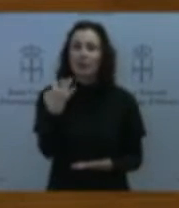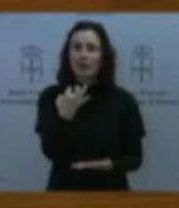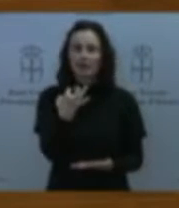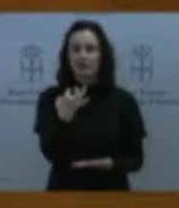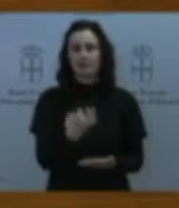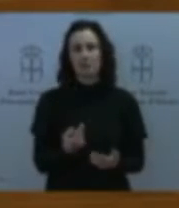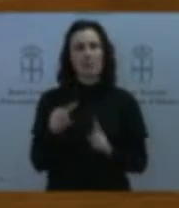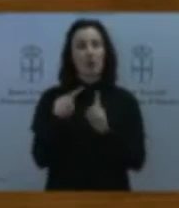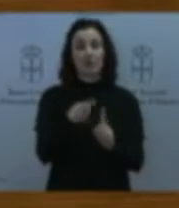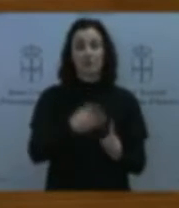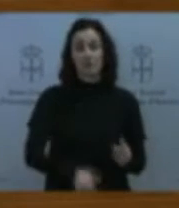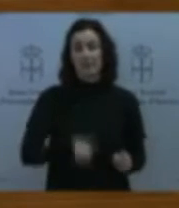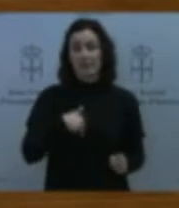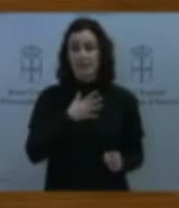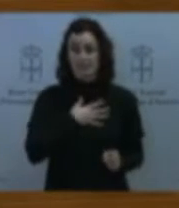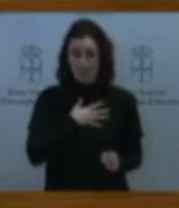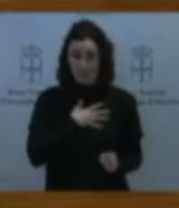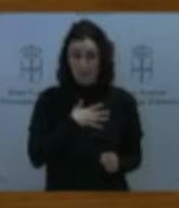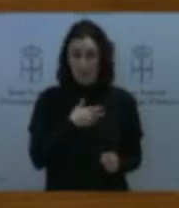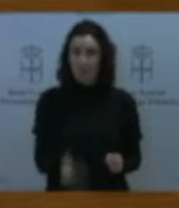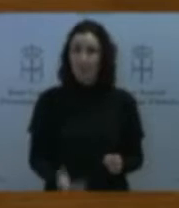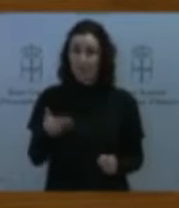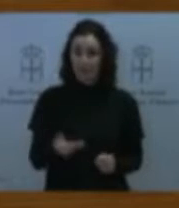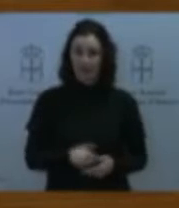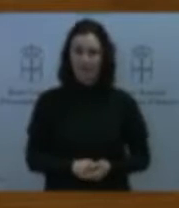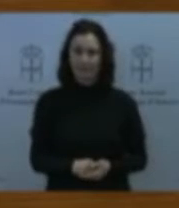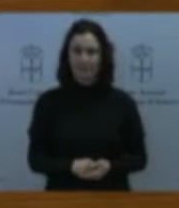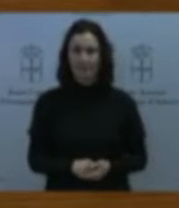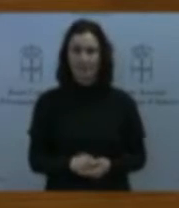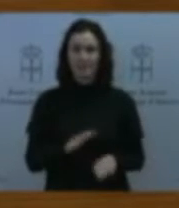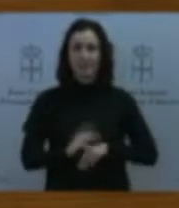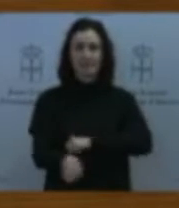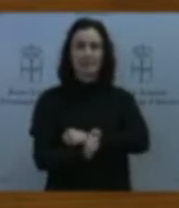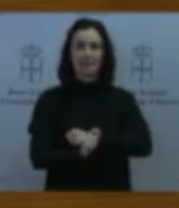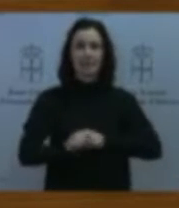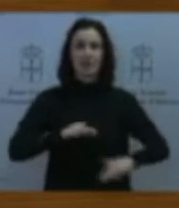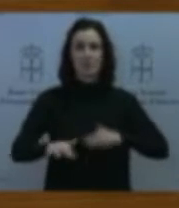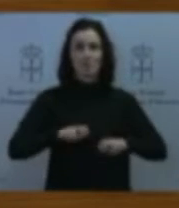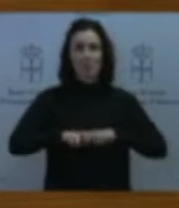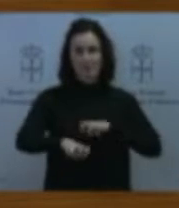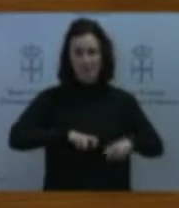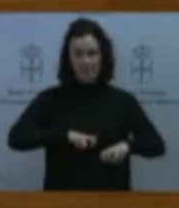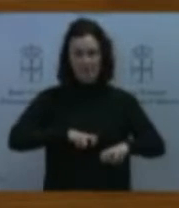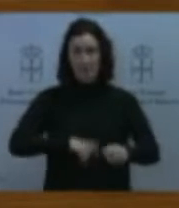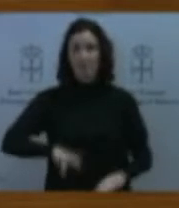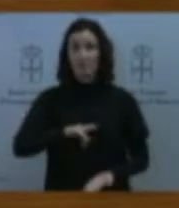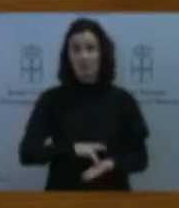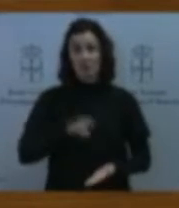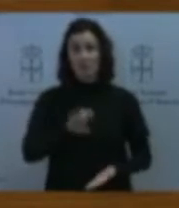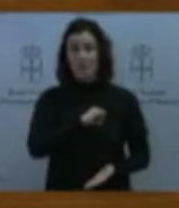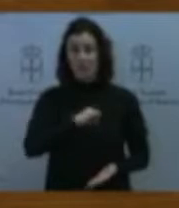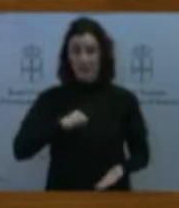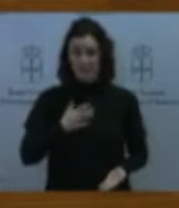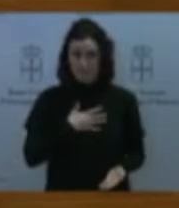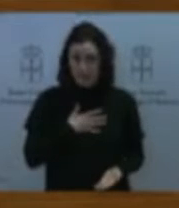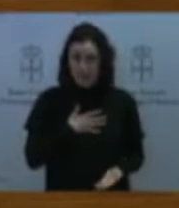fundamental de la estrategia de movilidad que se lleva a cabo en nuestra comunidad, que se concreta en planes de movilidad, tanto